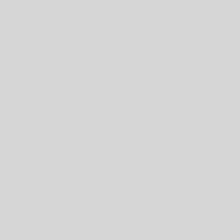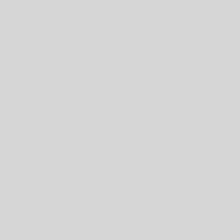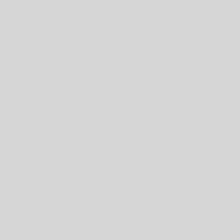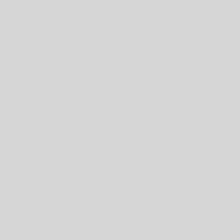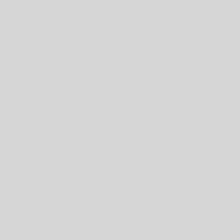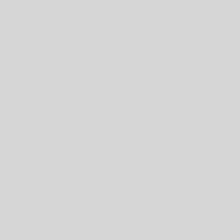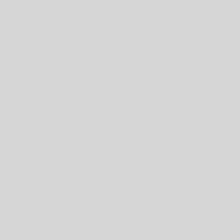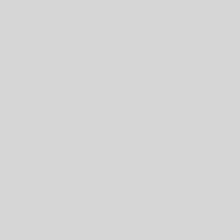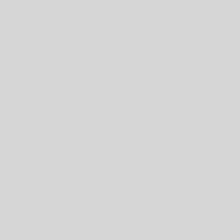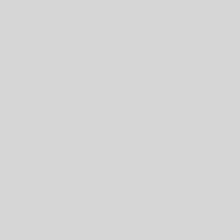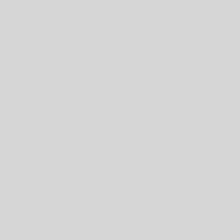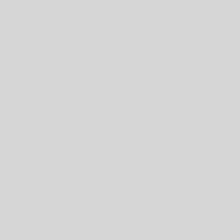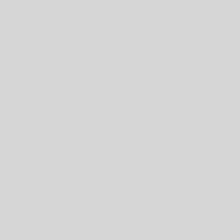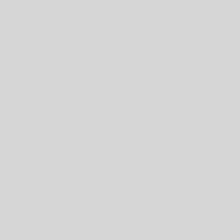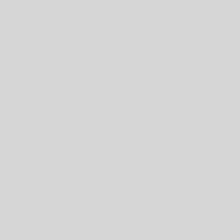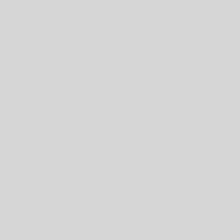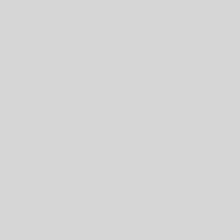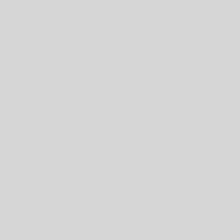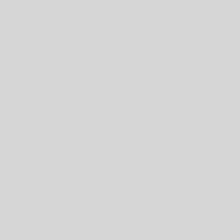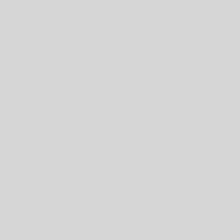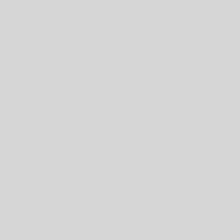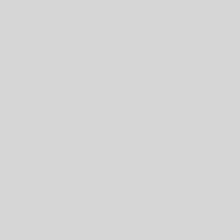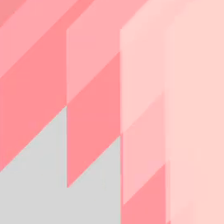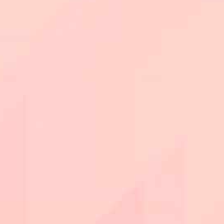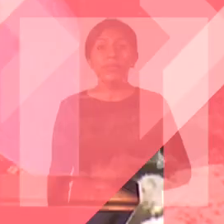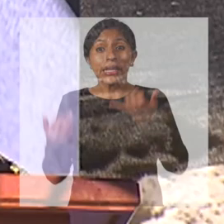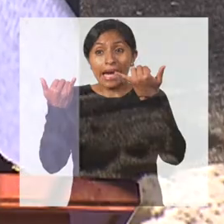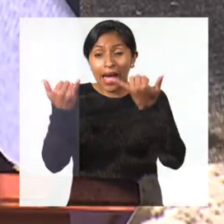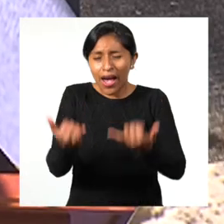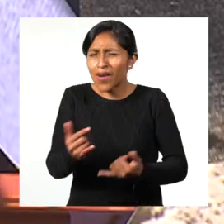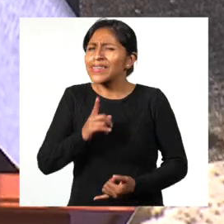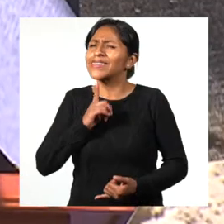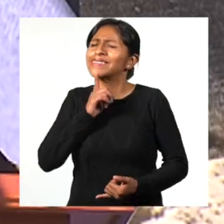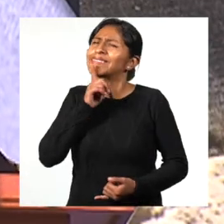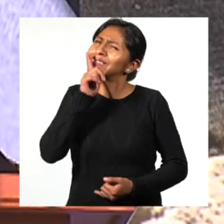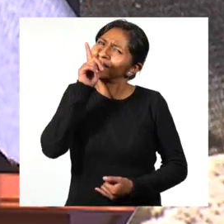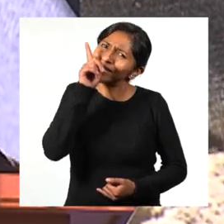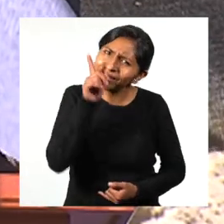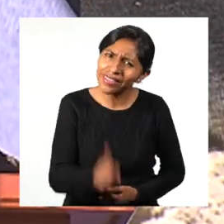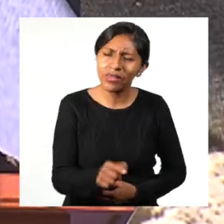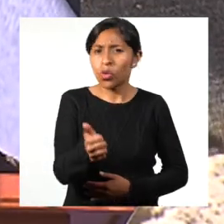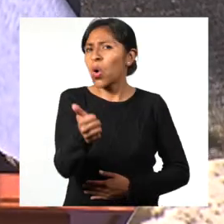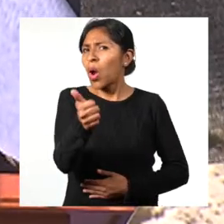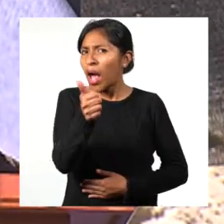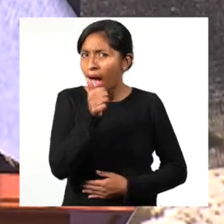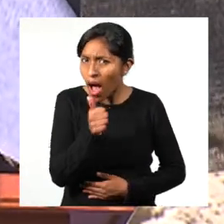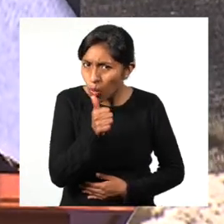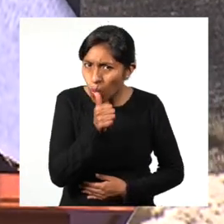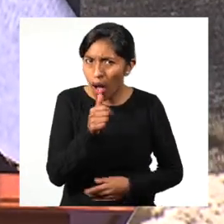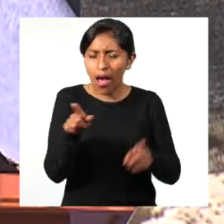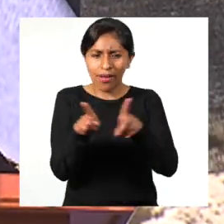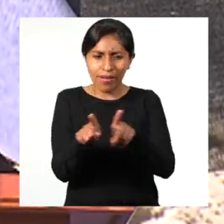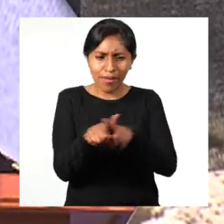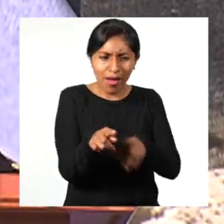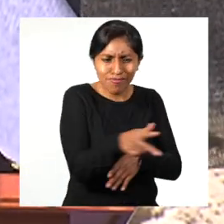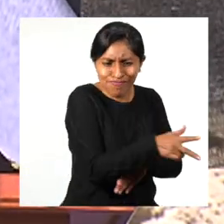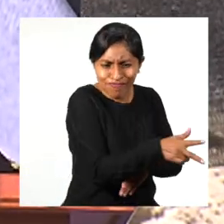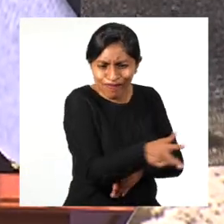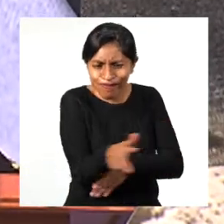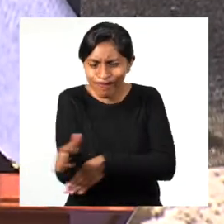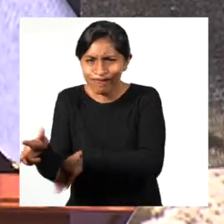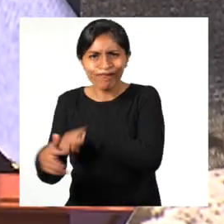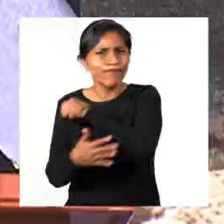Yuki Saka, cuna de libertad y crecimiento. Garantizar hermanos el agua y el riego aquí